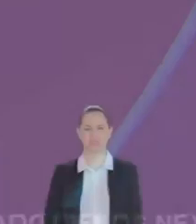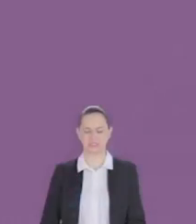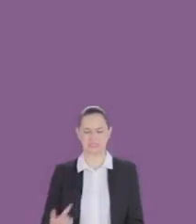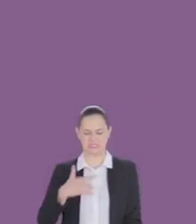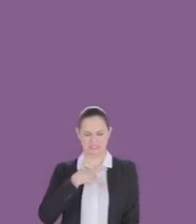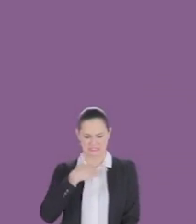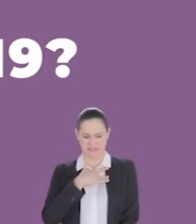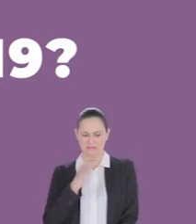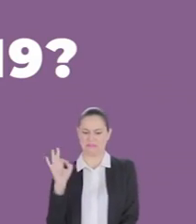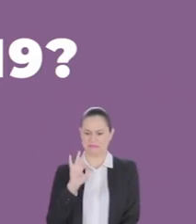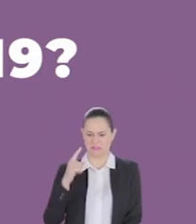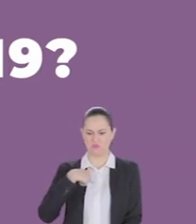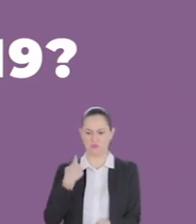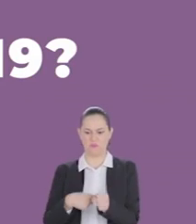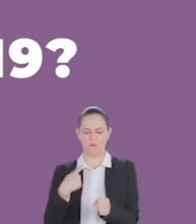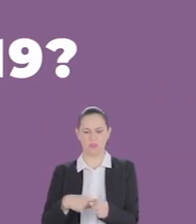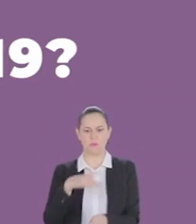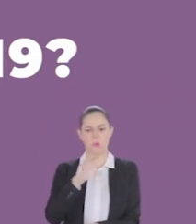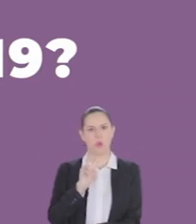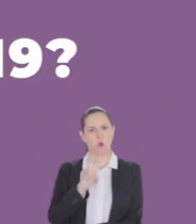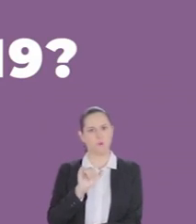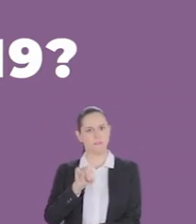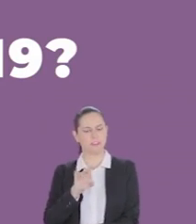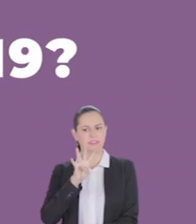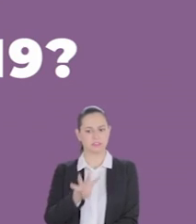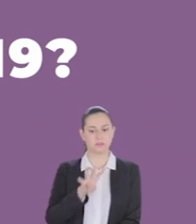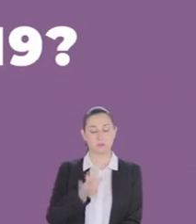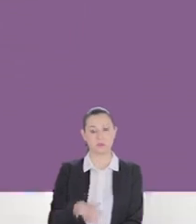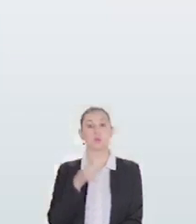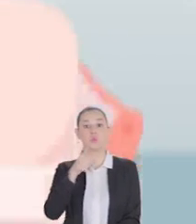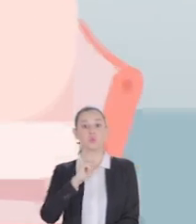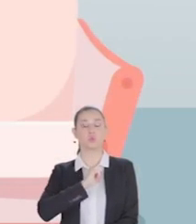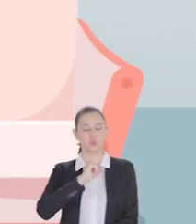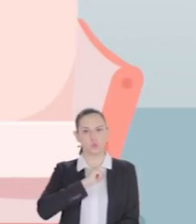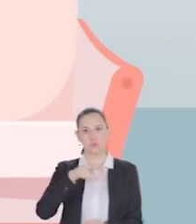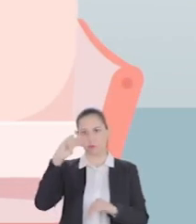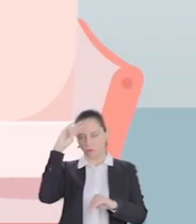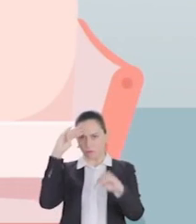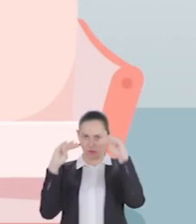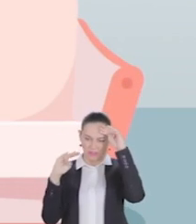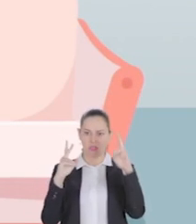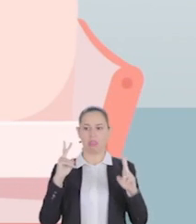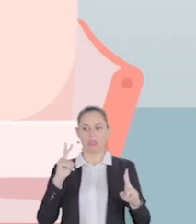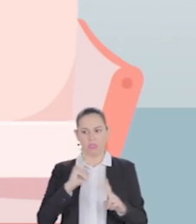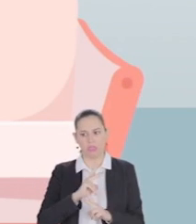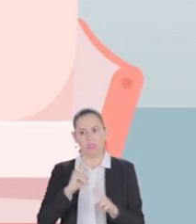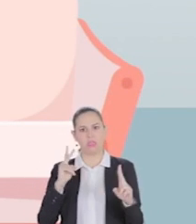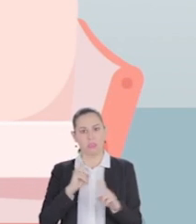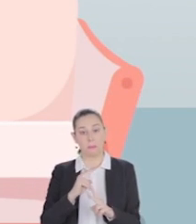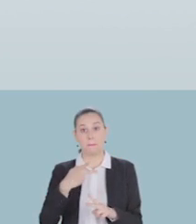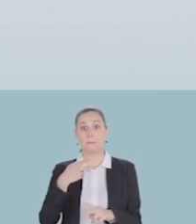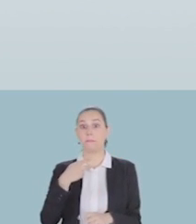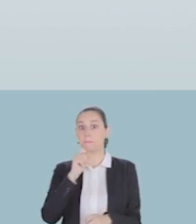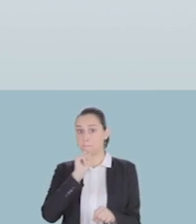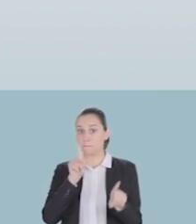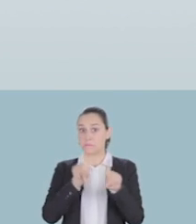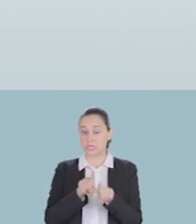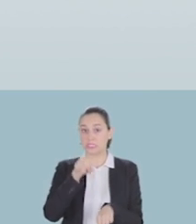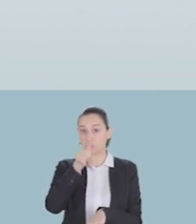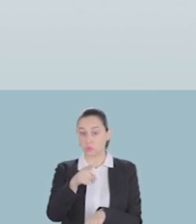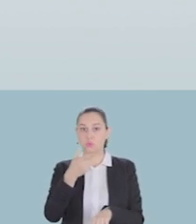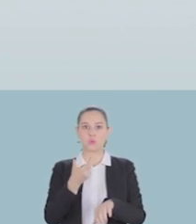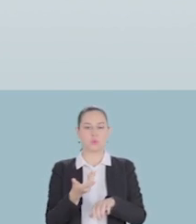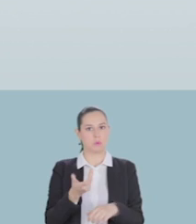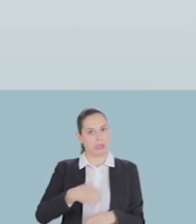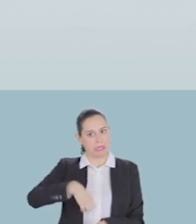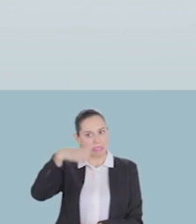¿Qué debo hacer si creo estar enfermo por COVID-19? Si tienes tos seca, fiebre y dificultades para respirar. Y eres mayor